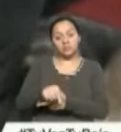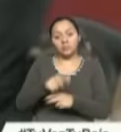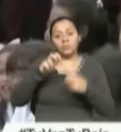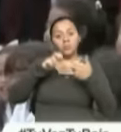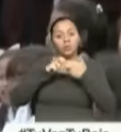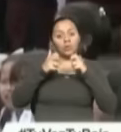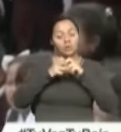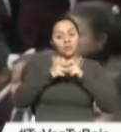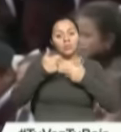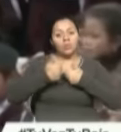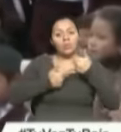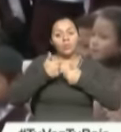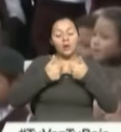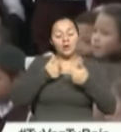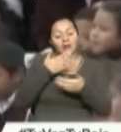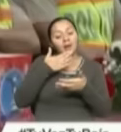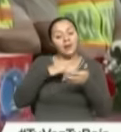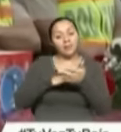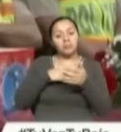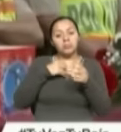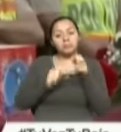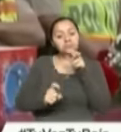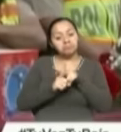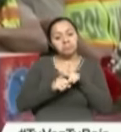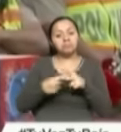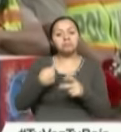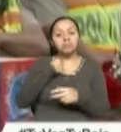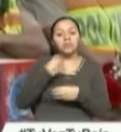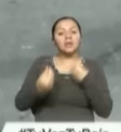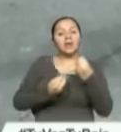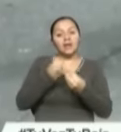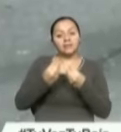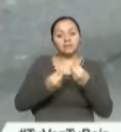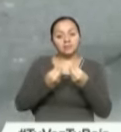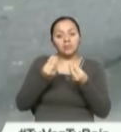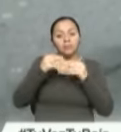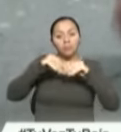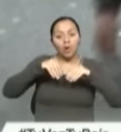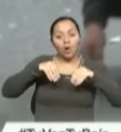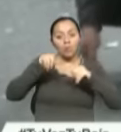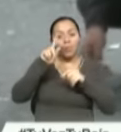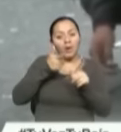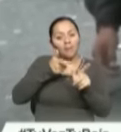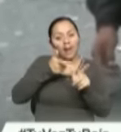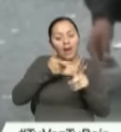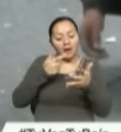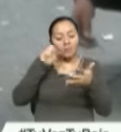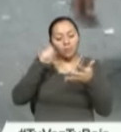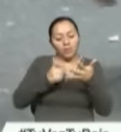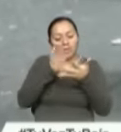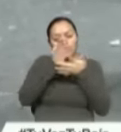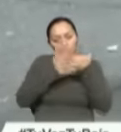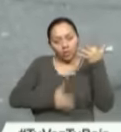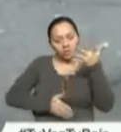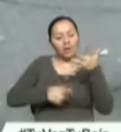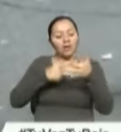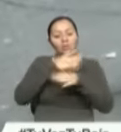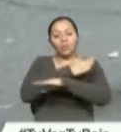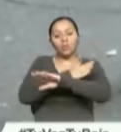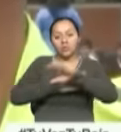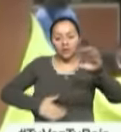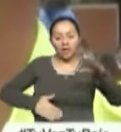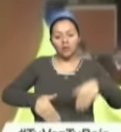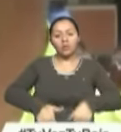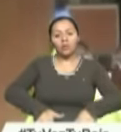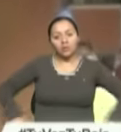o los inconvenientes que pueden tener con ellos. No olvidemos que la pirotecnia es pólvora y pueden acarrear quemaduras, amputaciones de